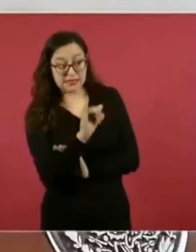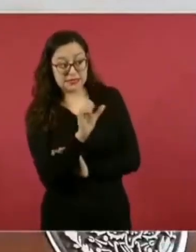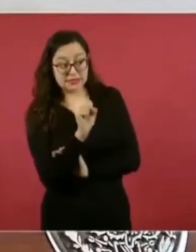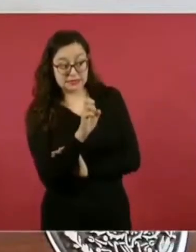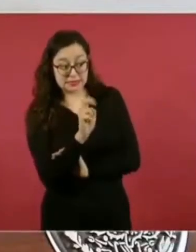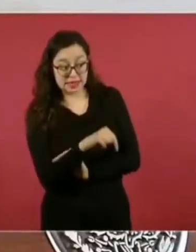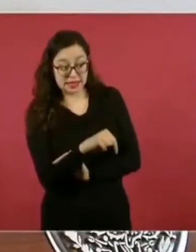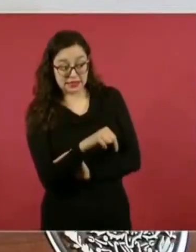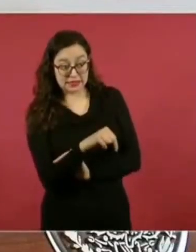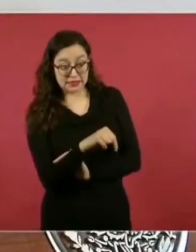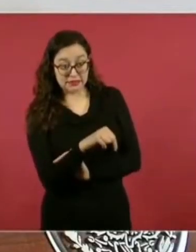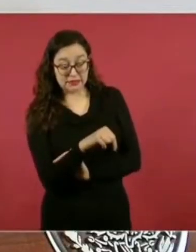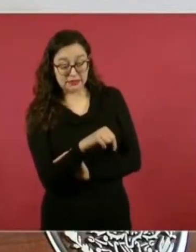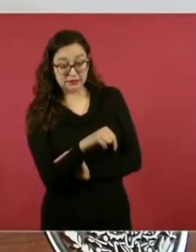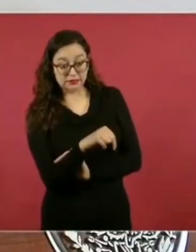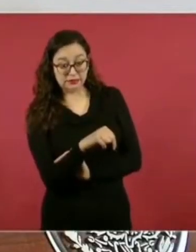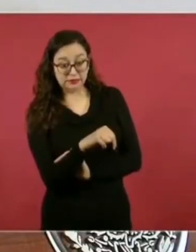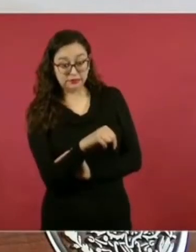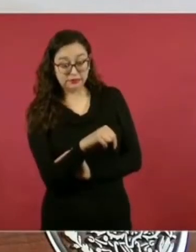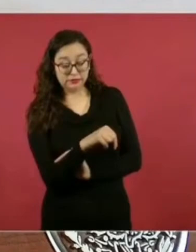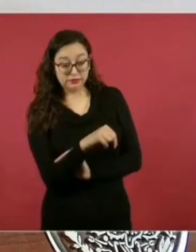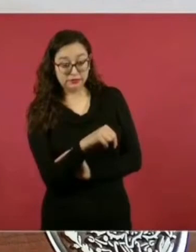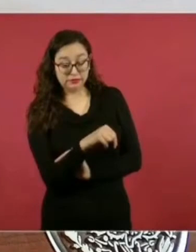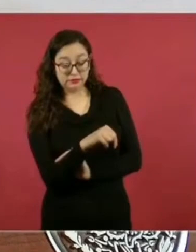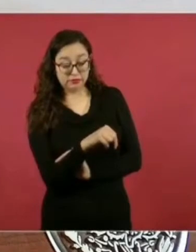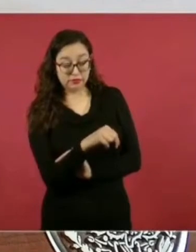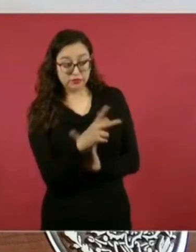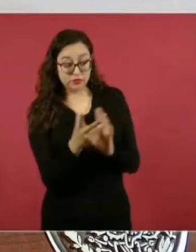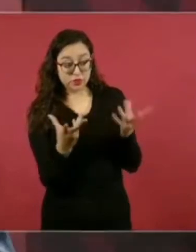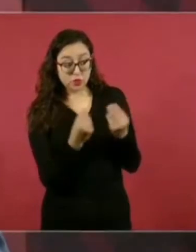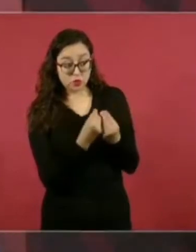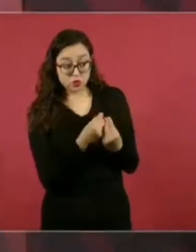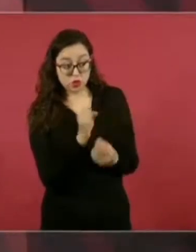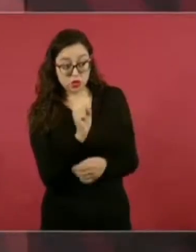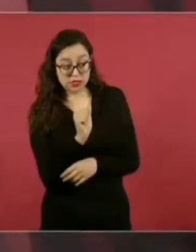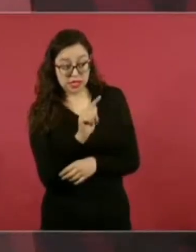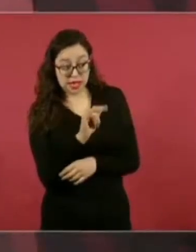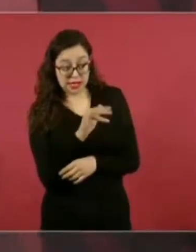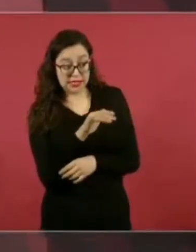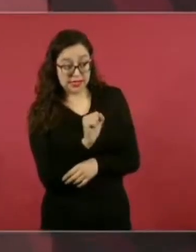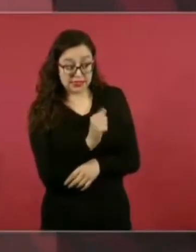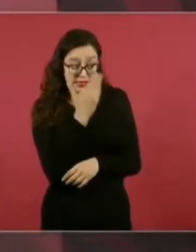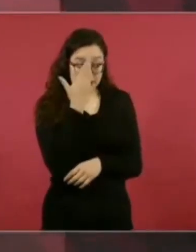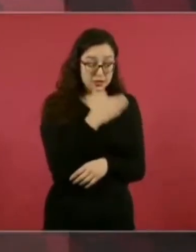en el gobierno de Salinas?,